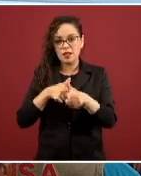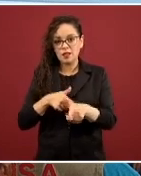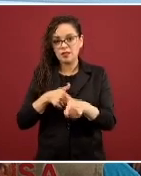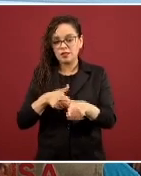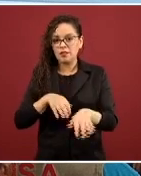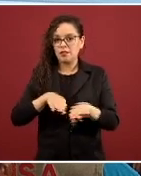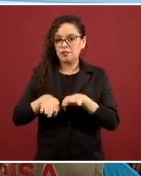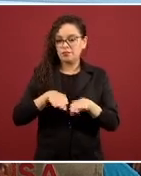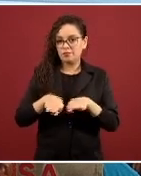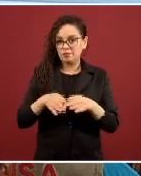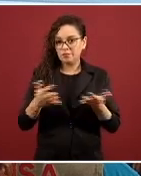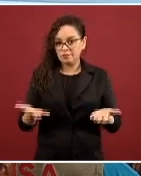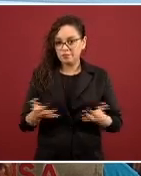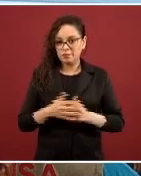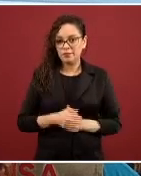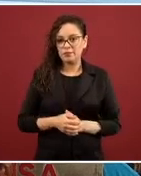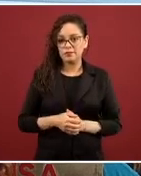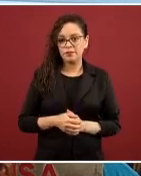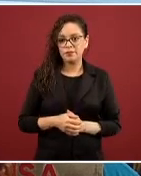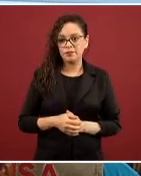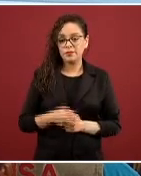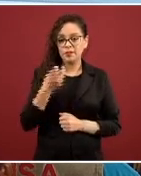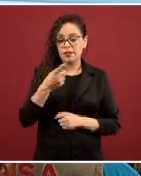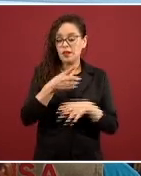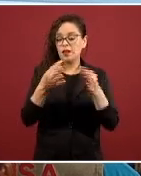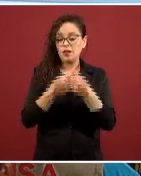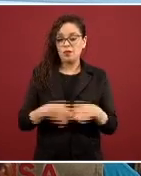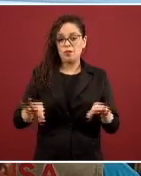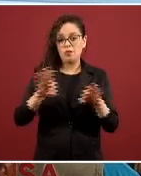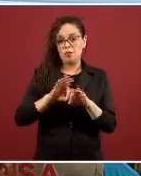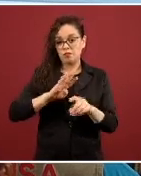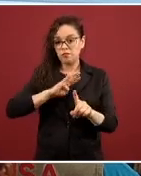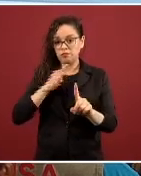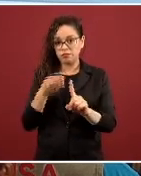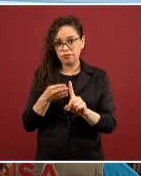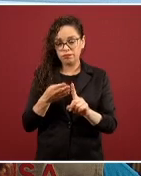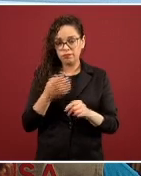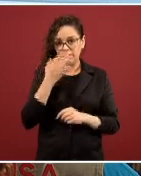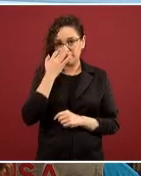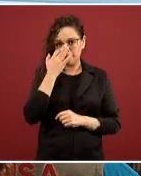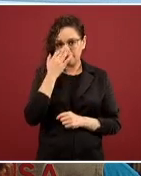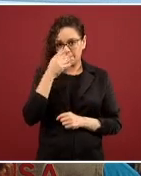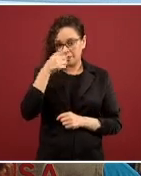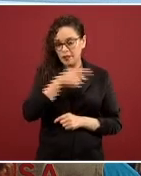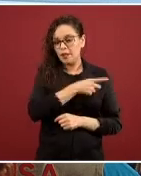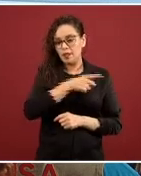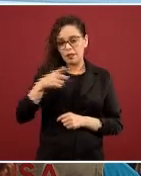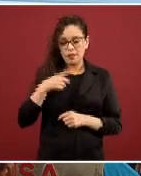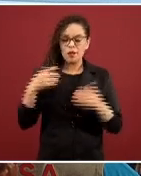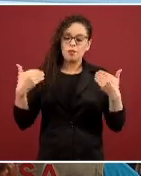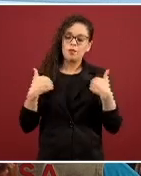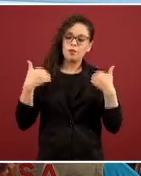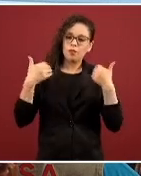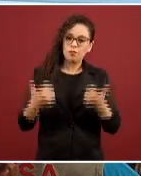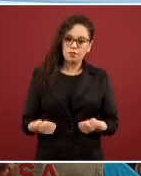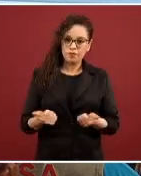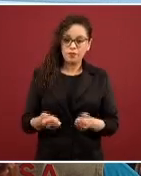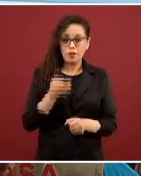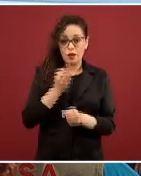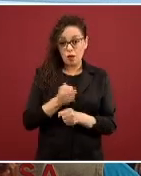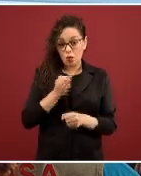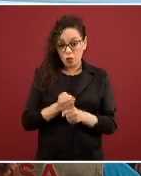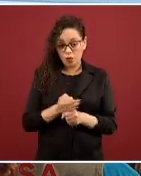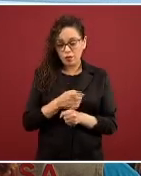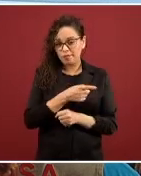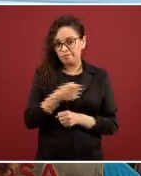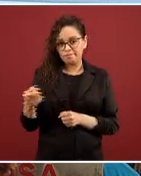esenciales que fueron definidas para seguir operando. Lo que les pedimos es que comprendan que este no es el momento de